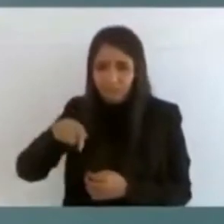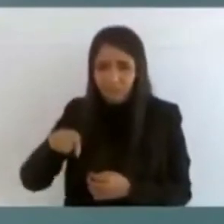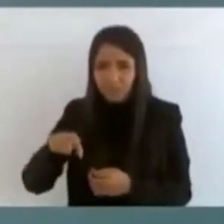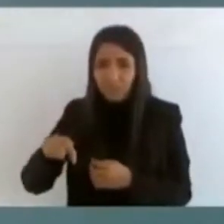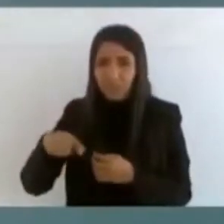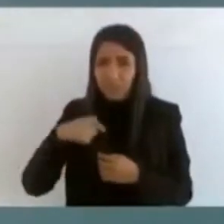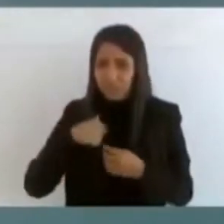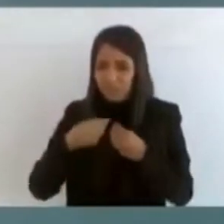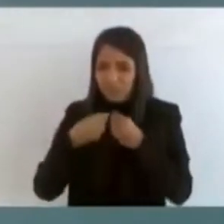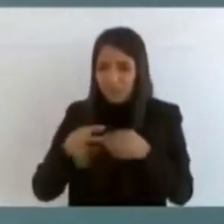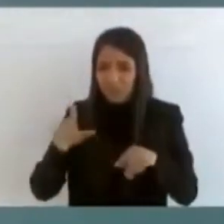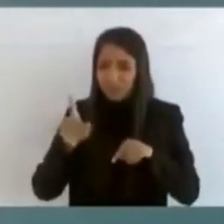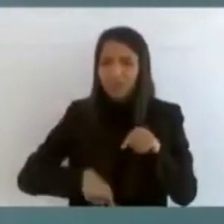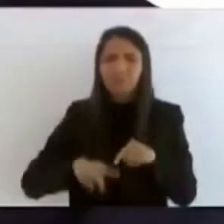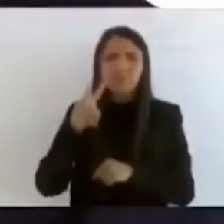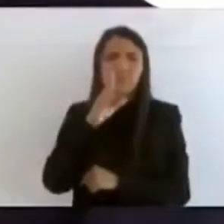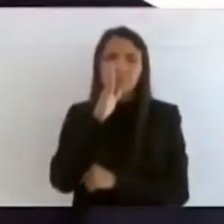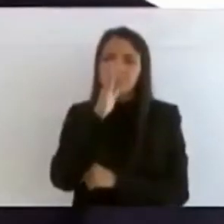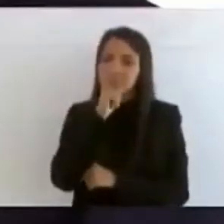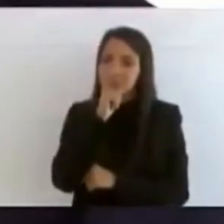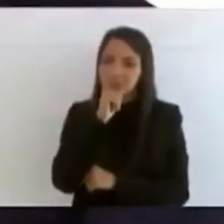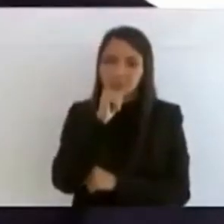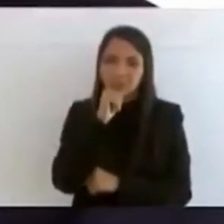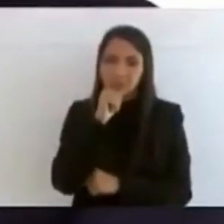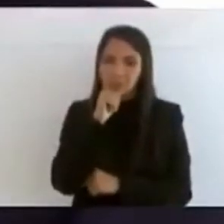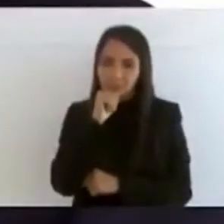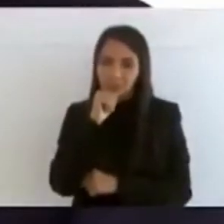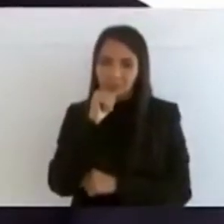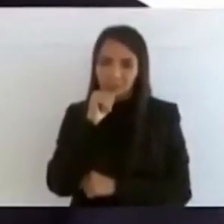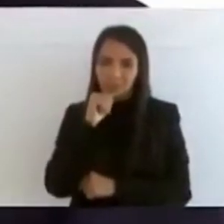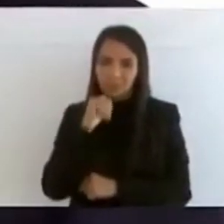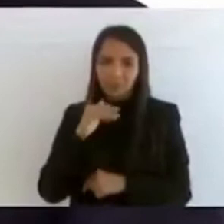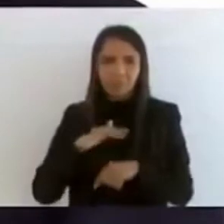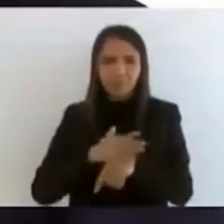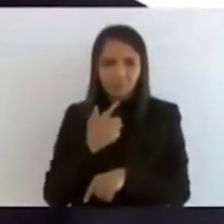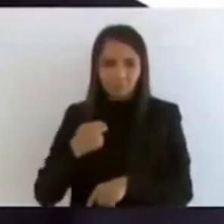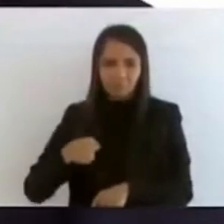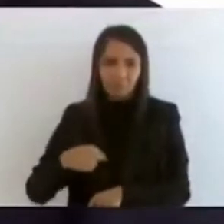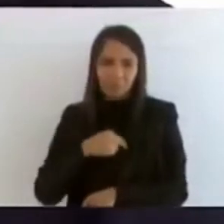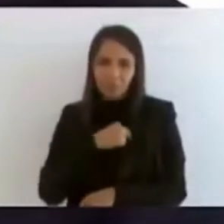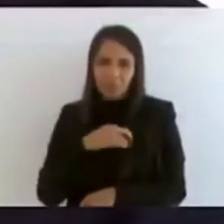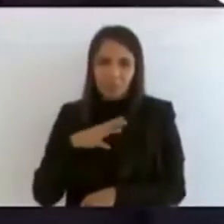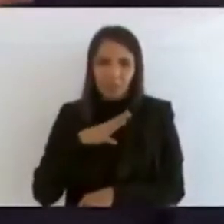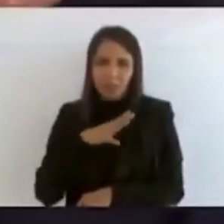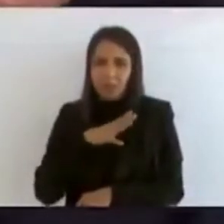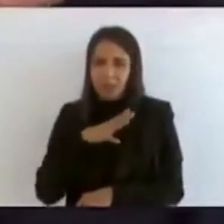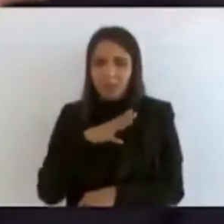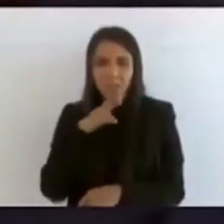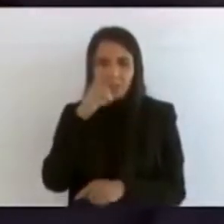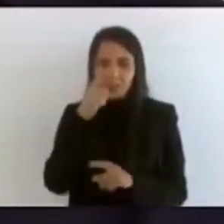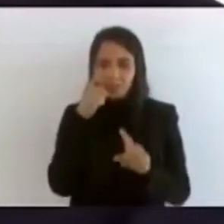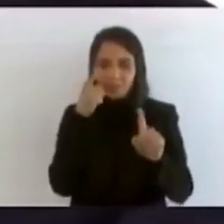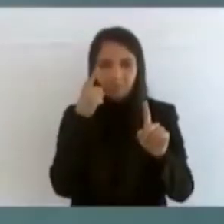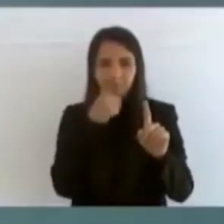porque nosotros tenemos una clave,